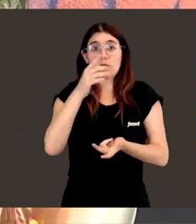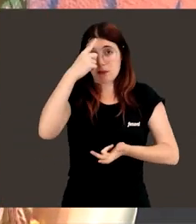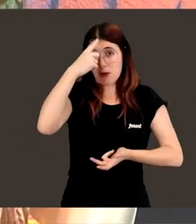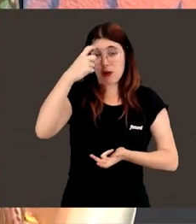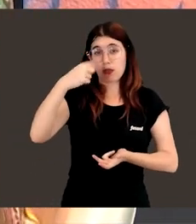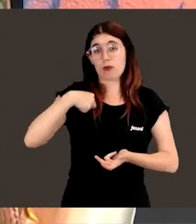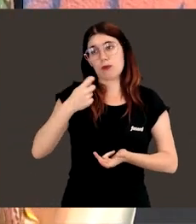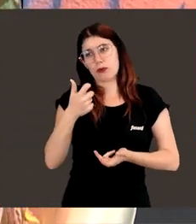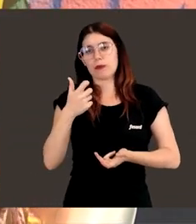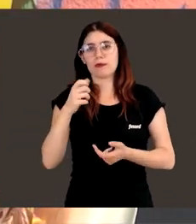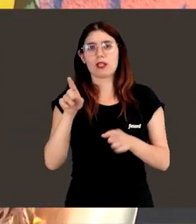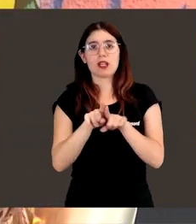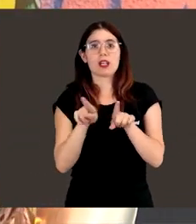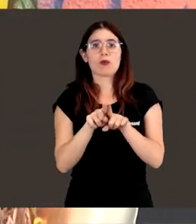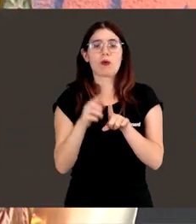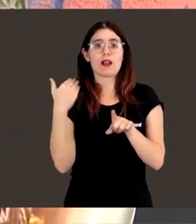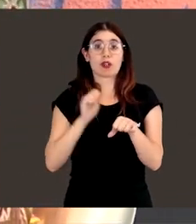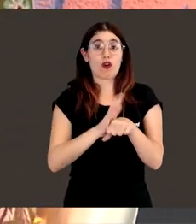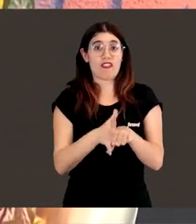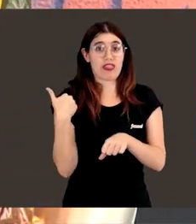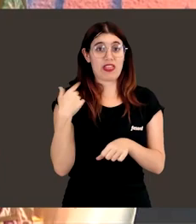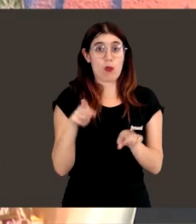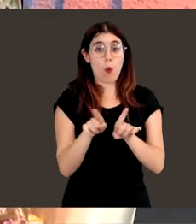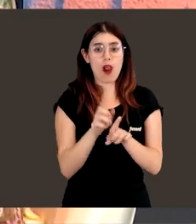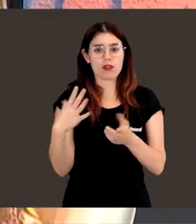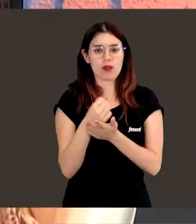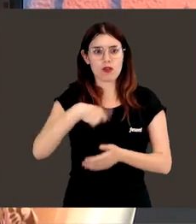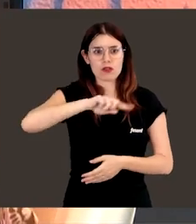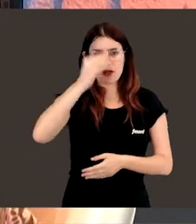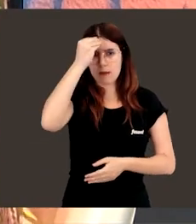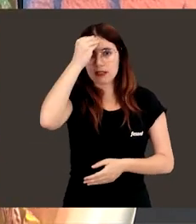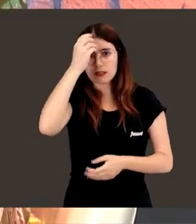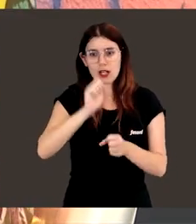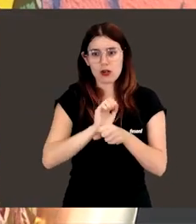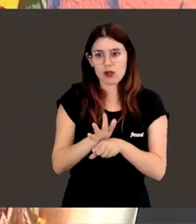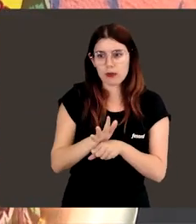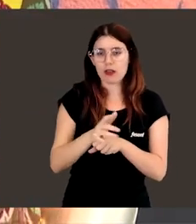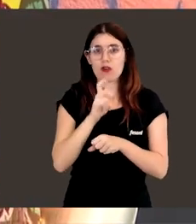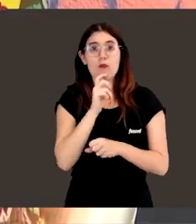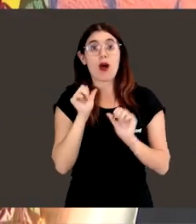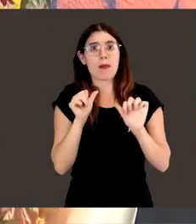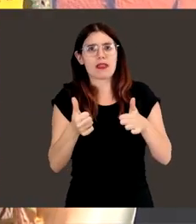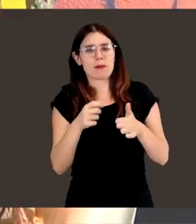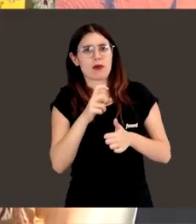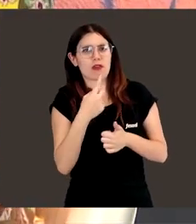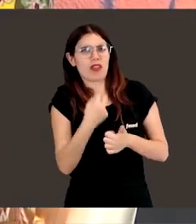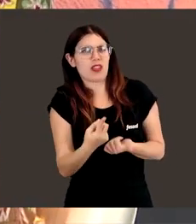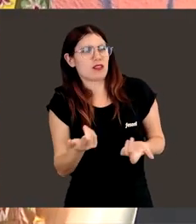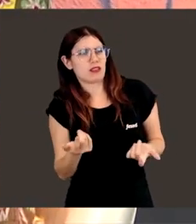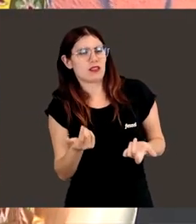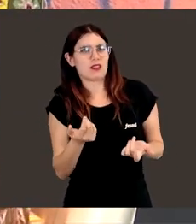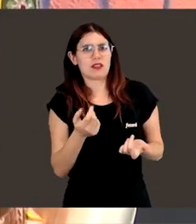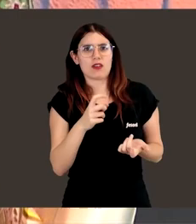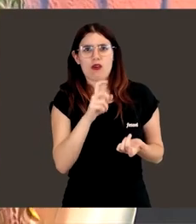un poco lo que ha pasado con el caso de la COVID, ¿no? Y todo